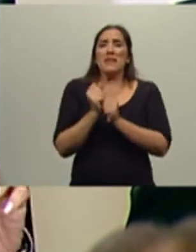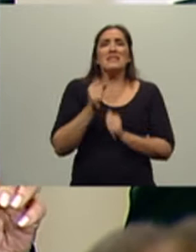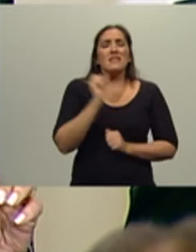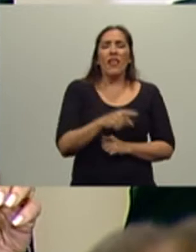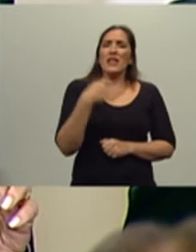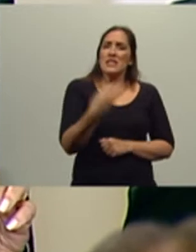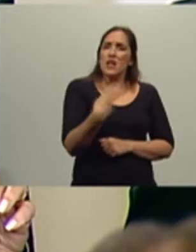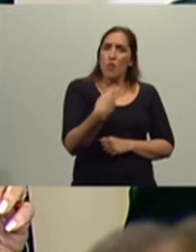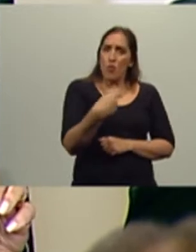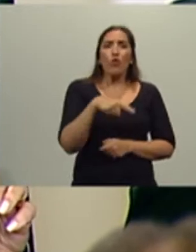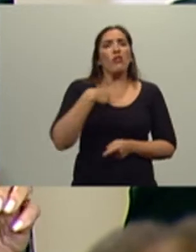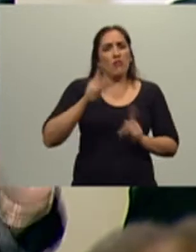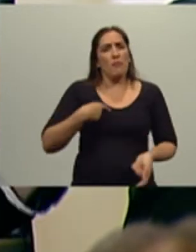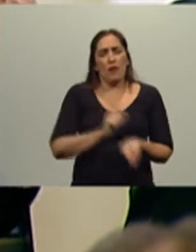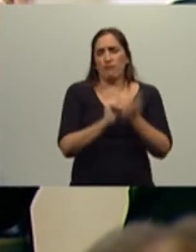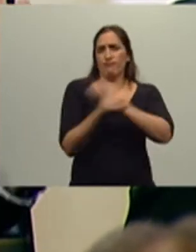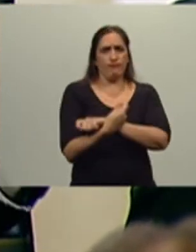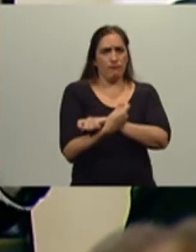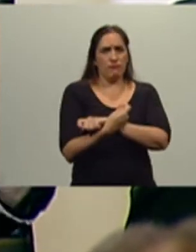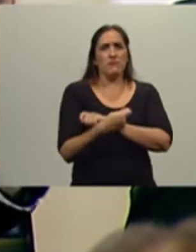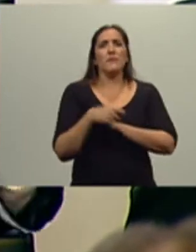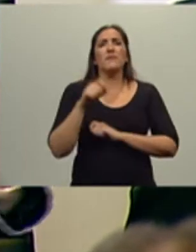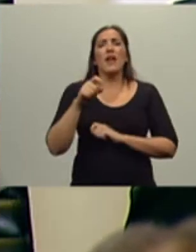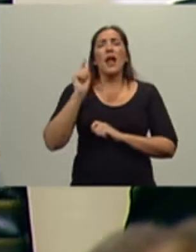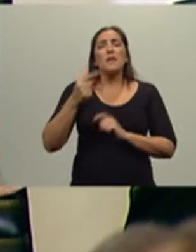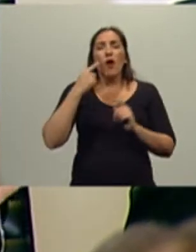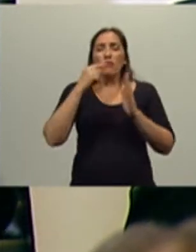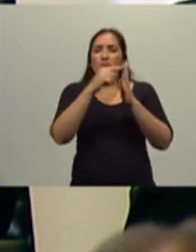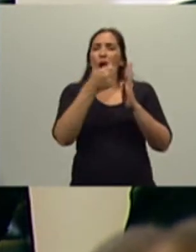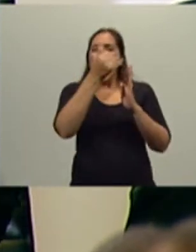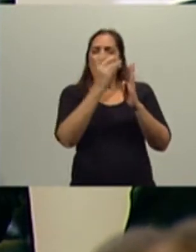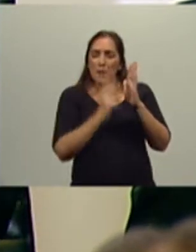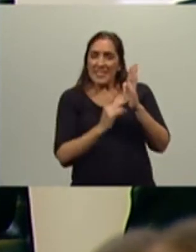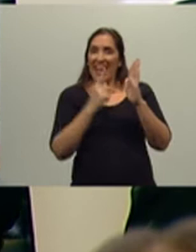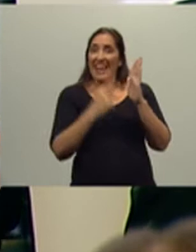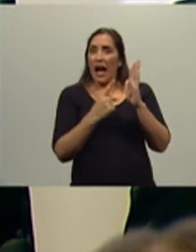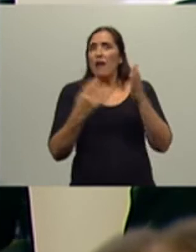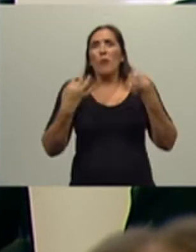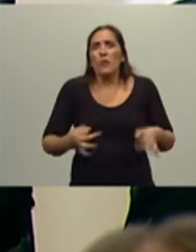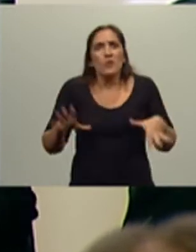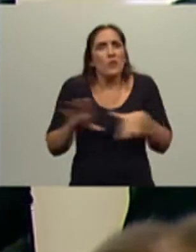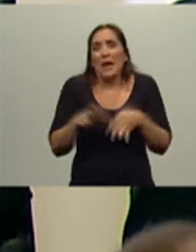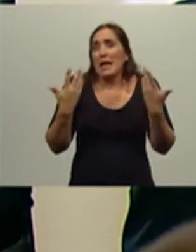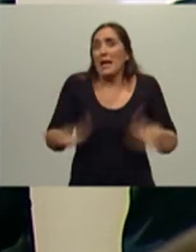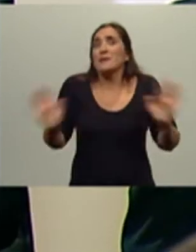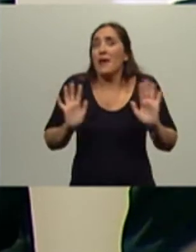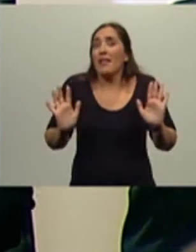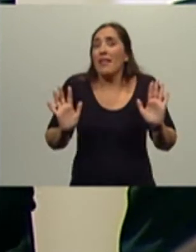también las modificamos en lo que se denomina el inciso K, fue pura casualidad que